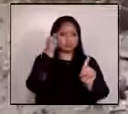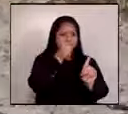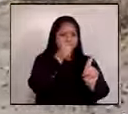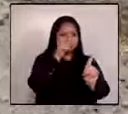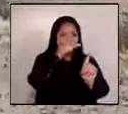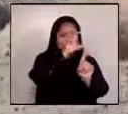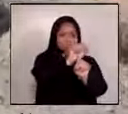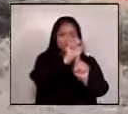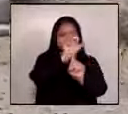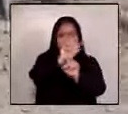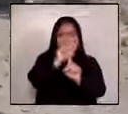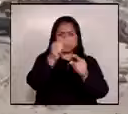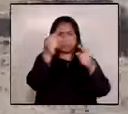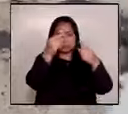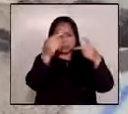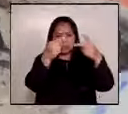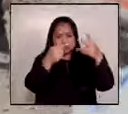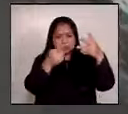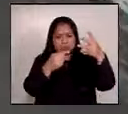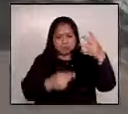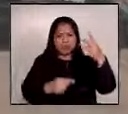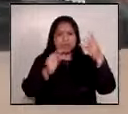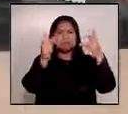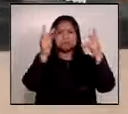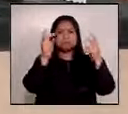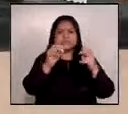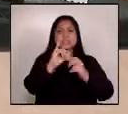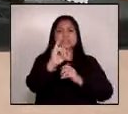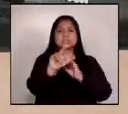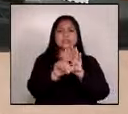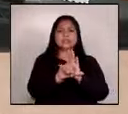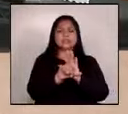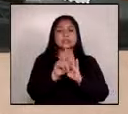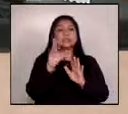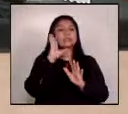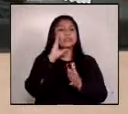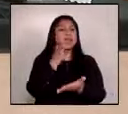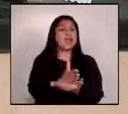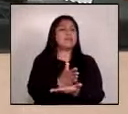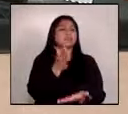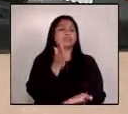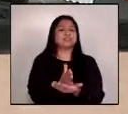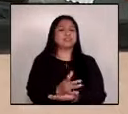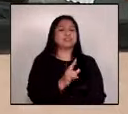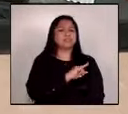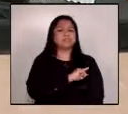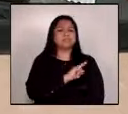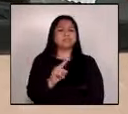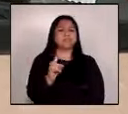los delitos que corresponden debido al abuso de autoridad